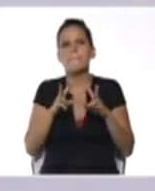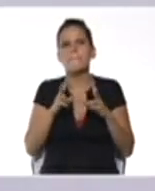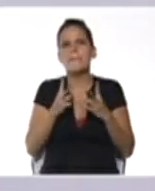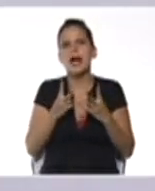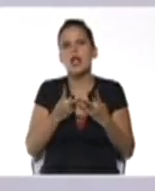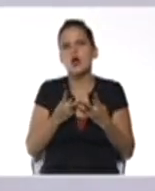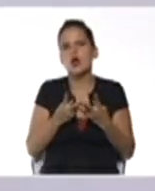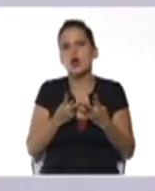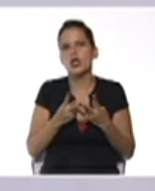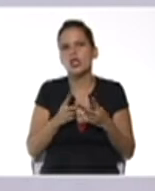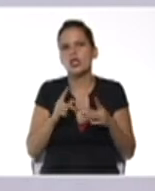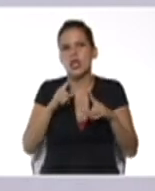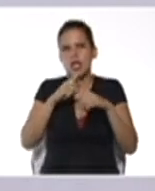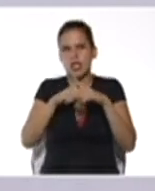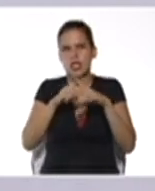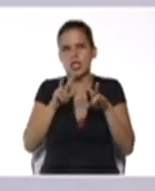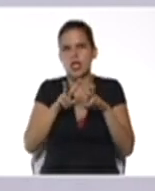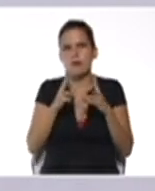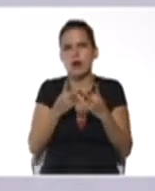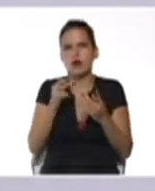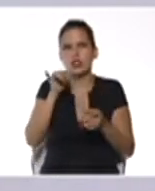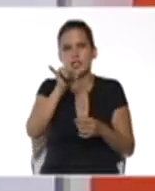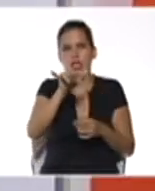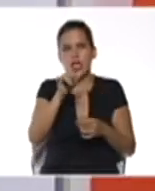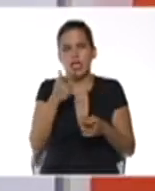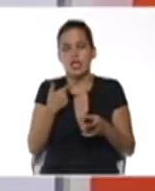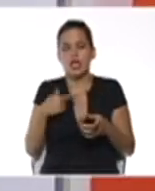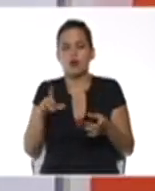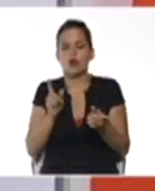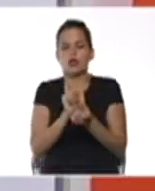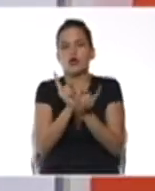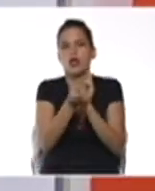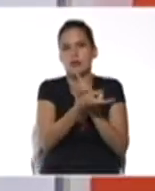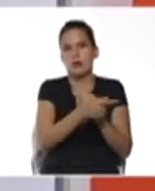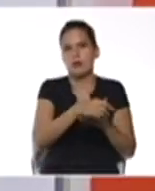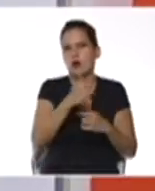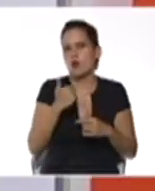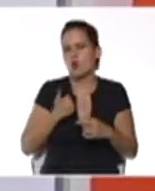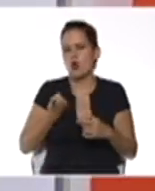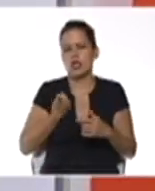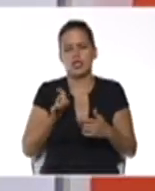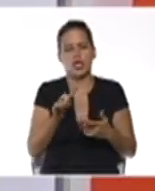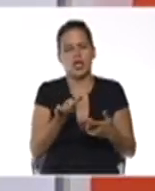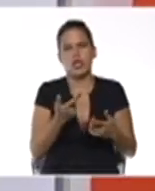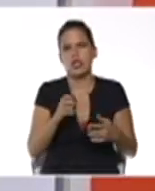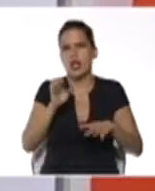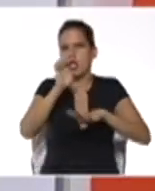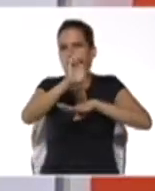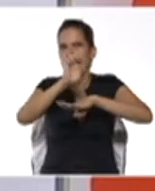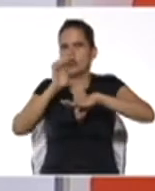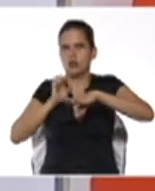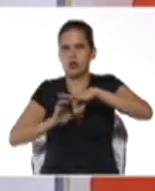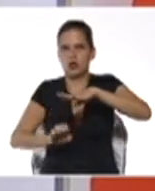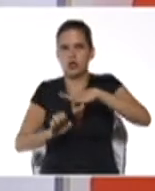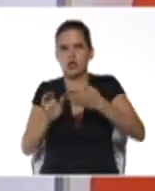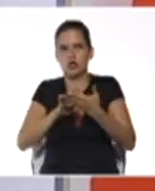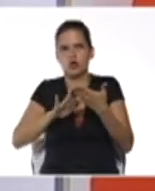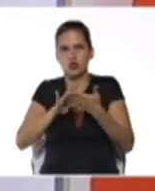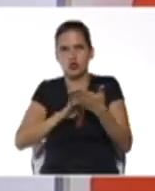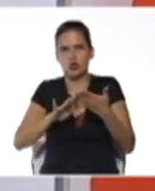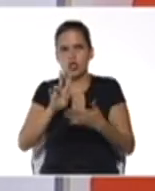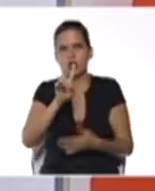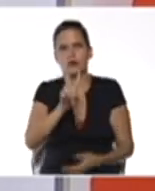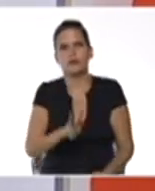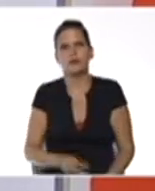el valor de y, que cuando lo sustituyamos en ambas ecuaciones, la satisfagan a ambas. Vamos a